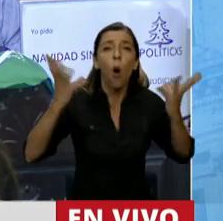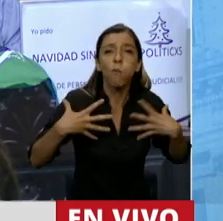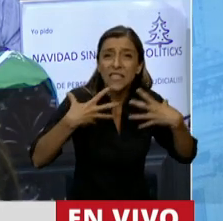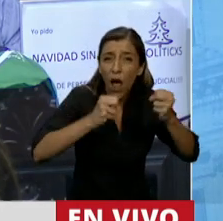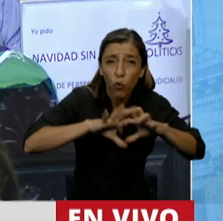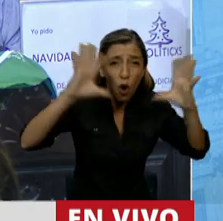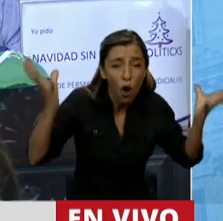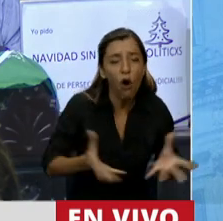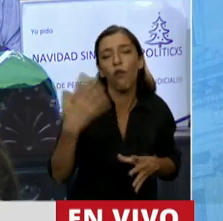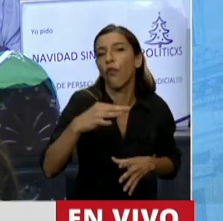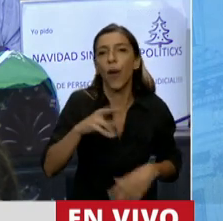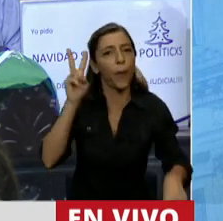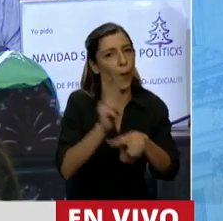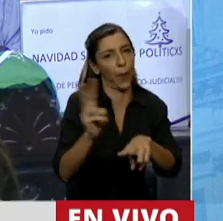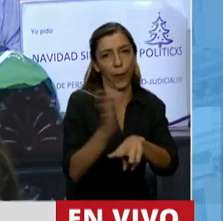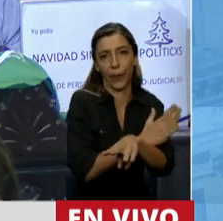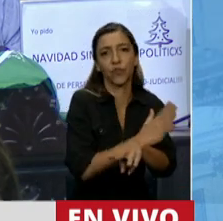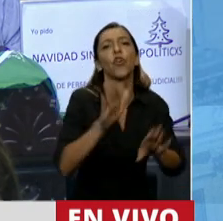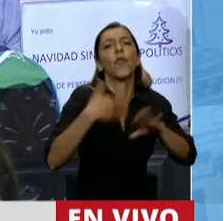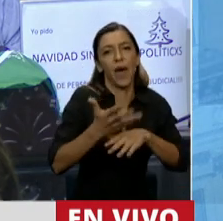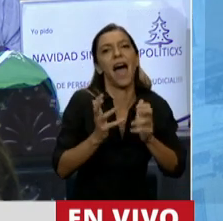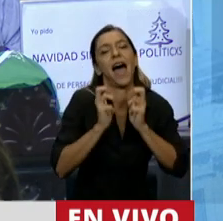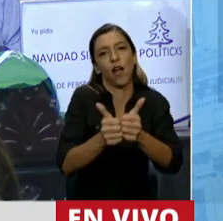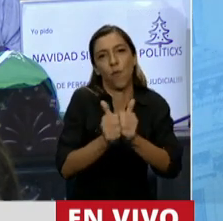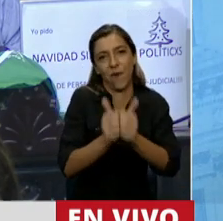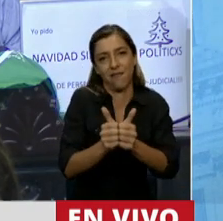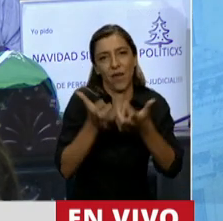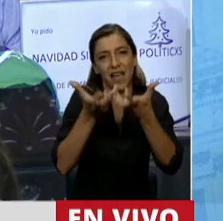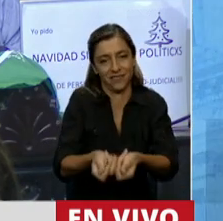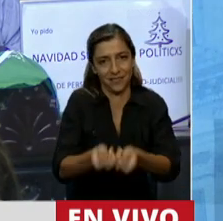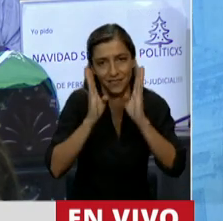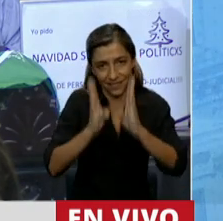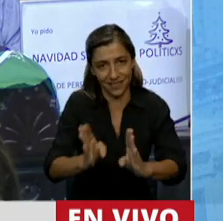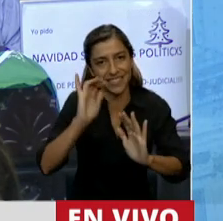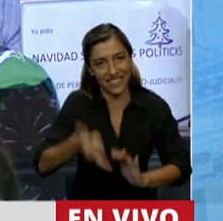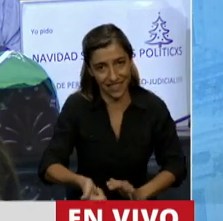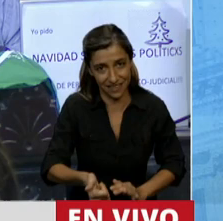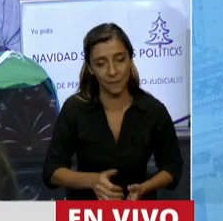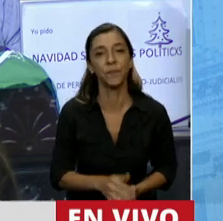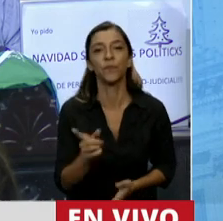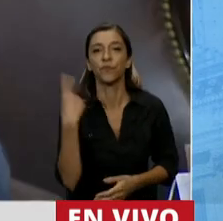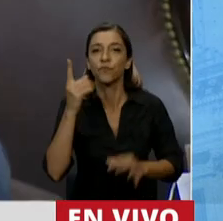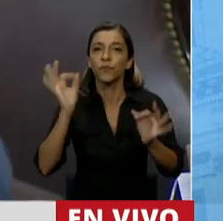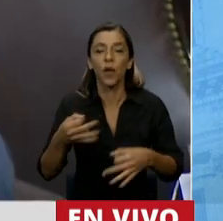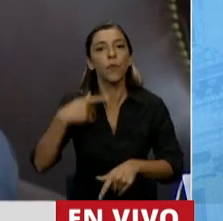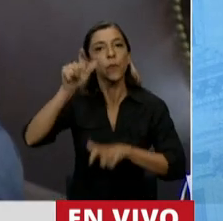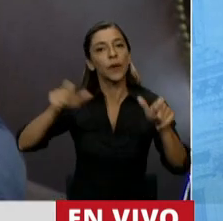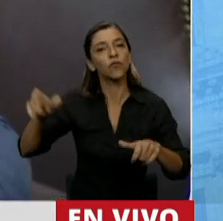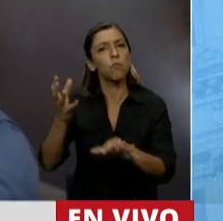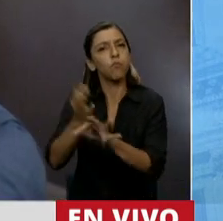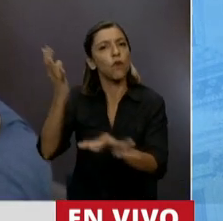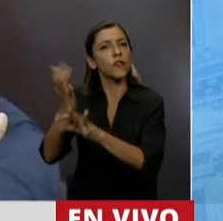posterior y preventivo de estas situaciones. Señalamos que los profesionales de la salud que